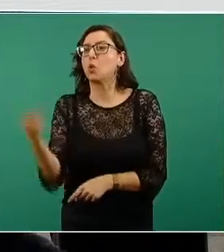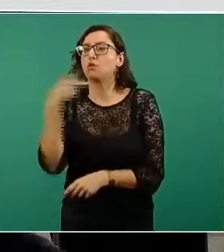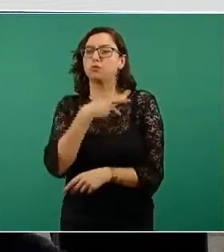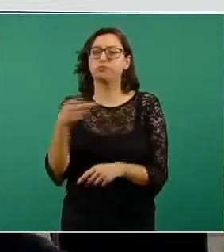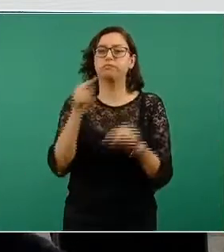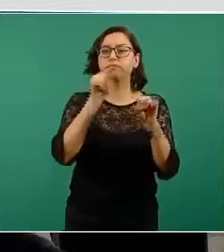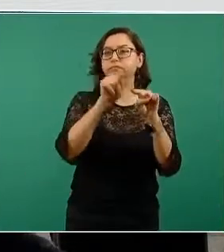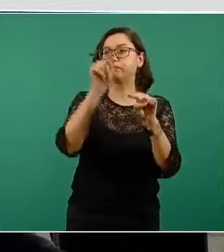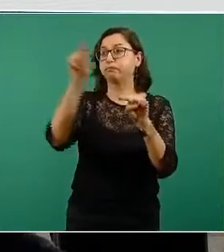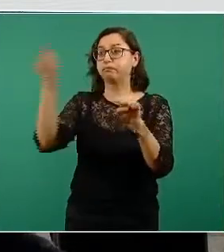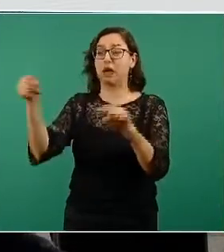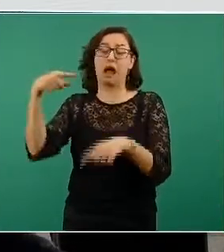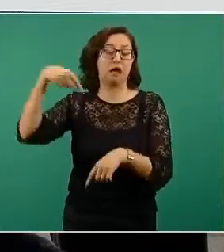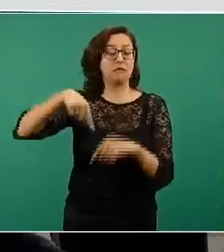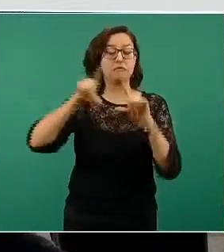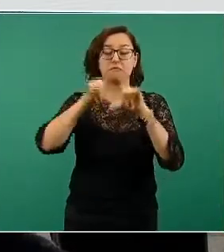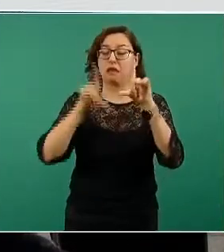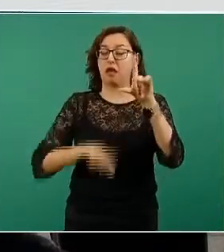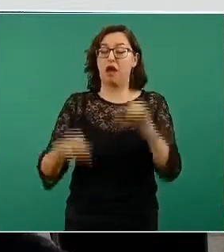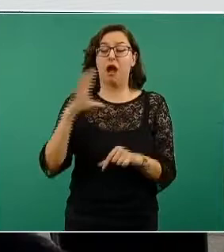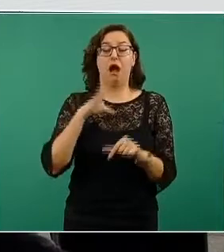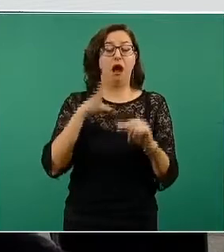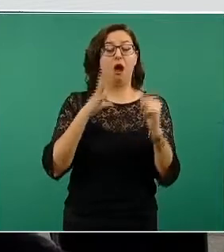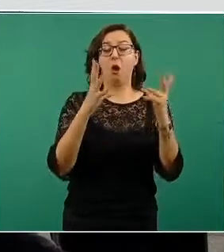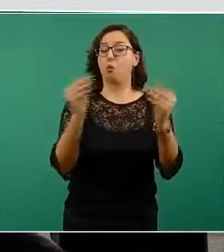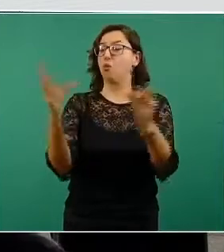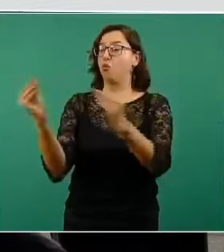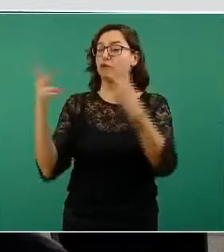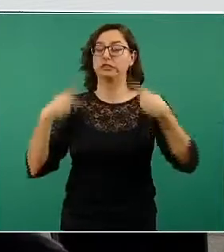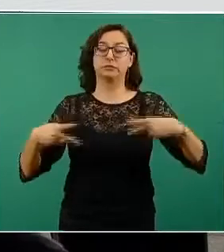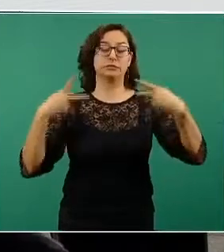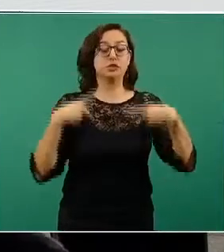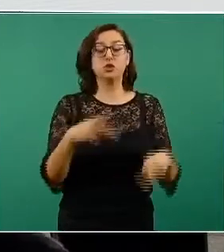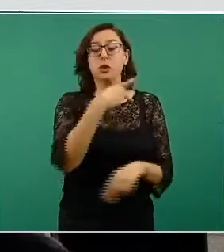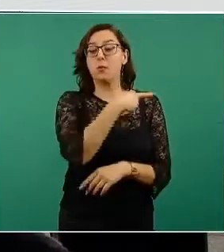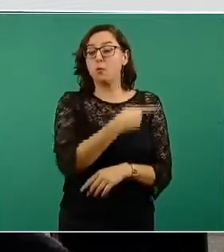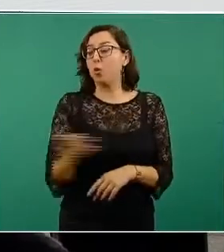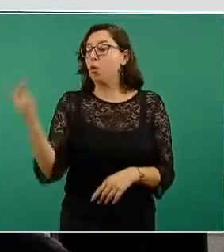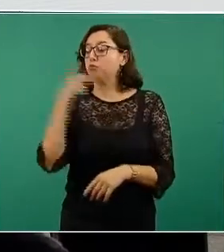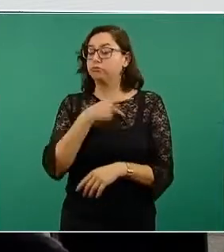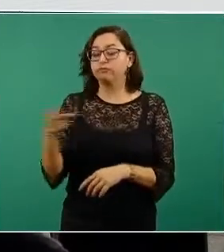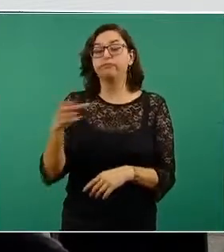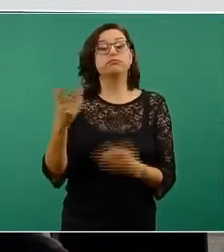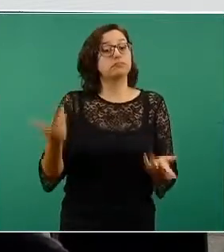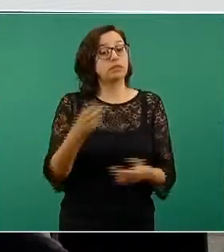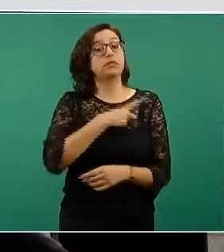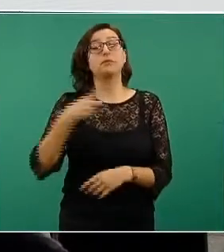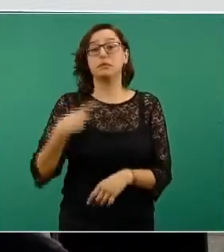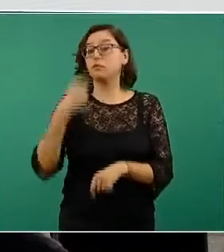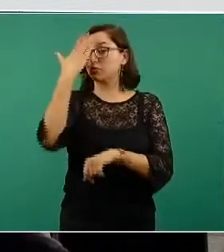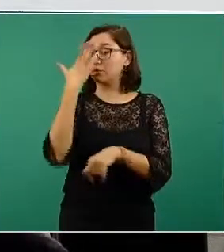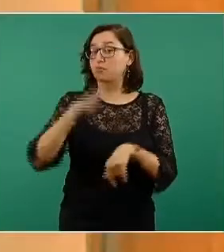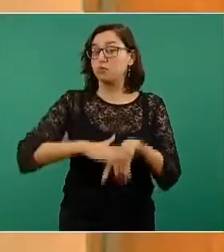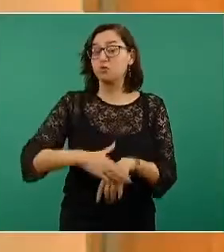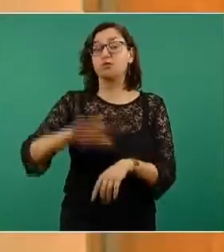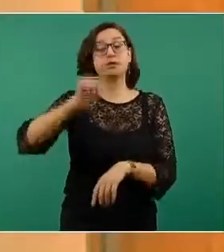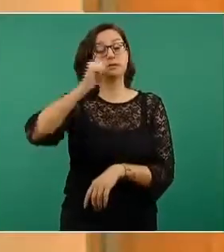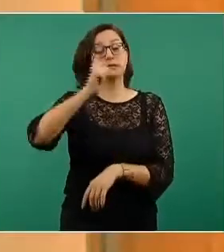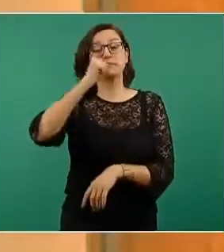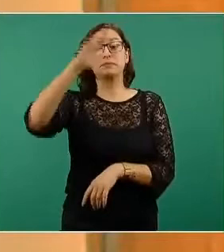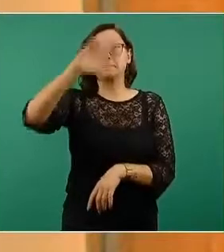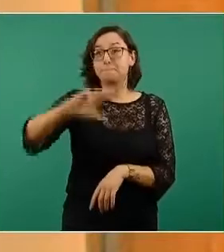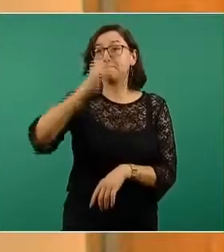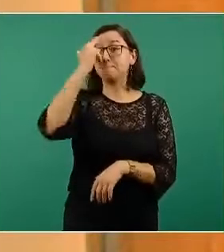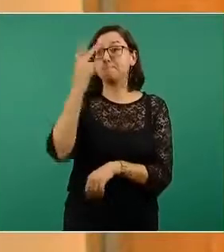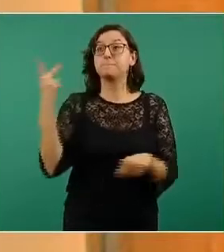México es un país con enormes desigualdades sociales, siempre aprovechamos la oportunidad para recordarlo. Y en las regiones